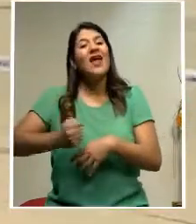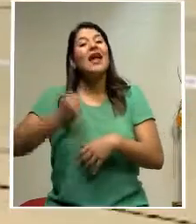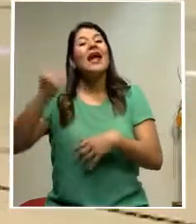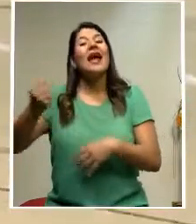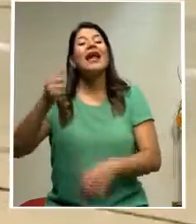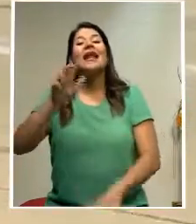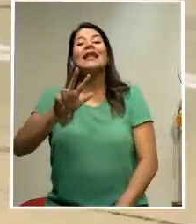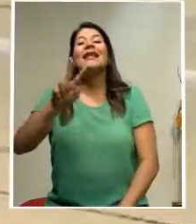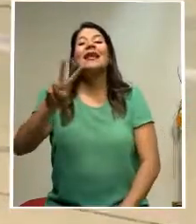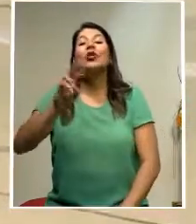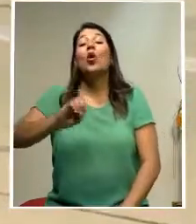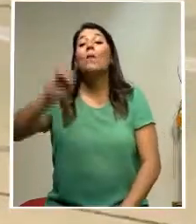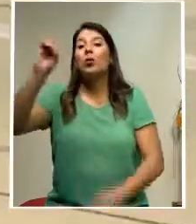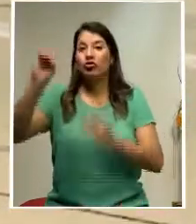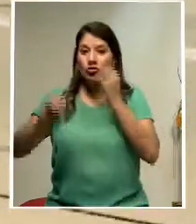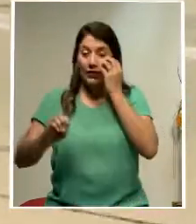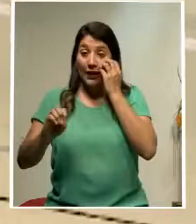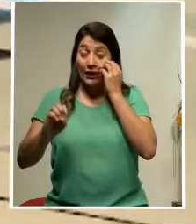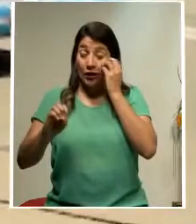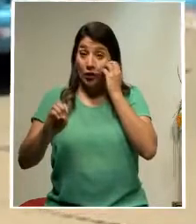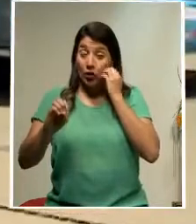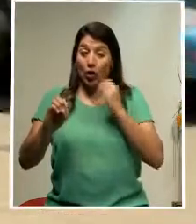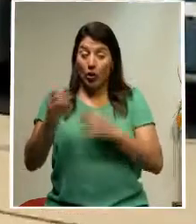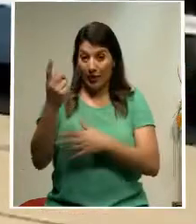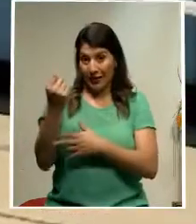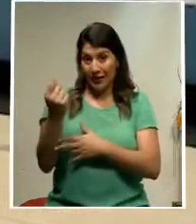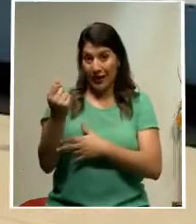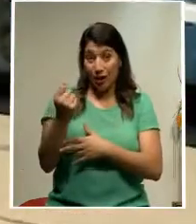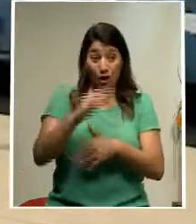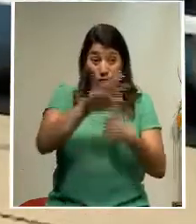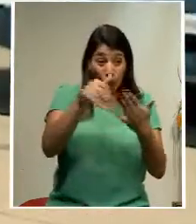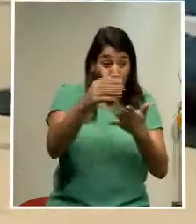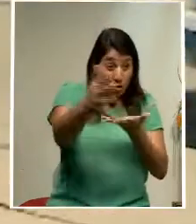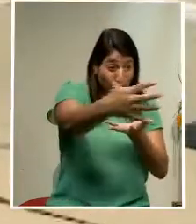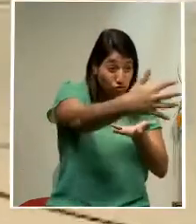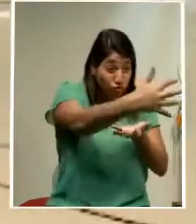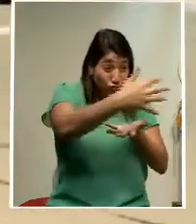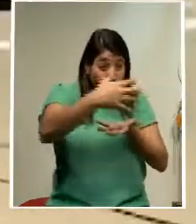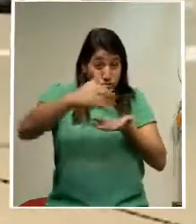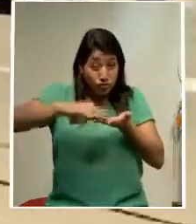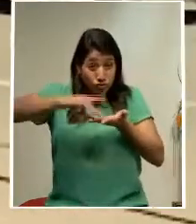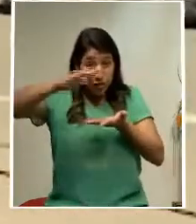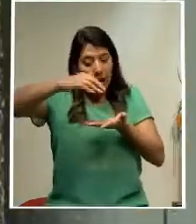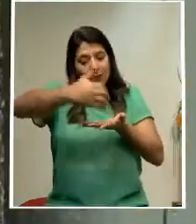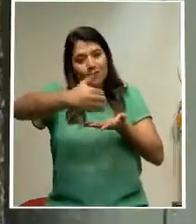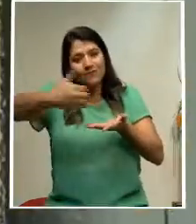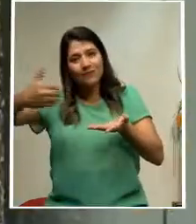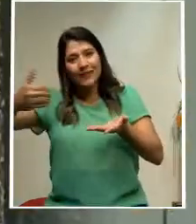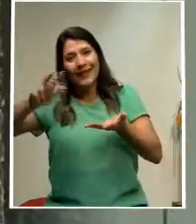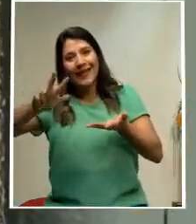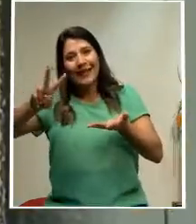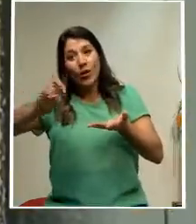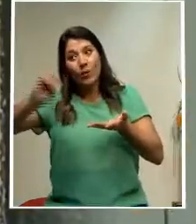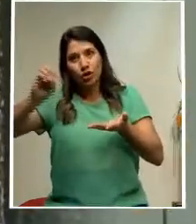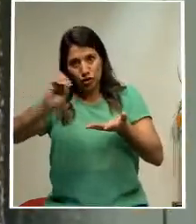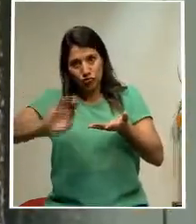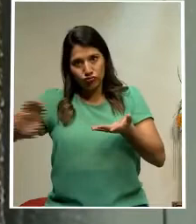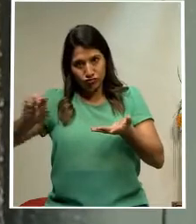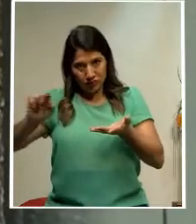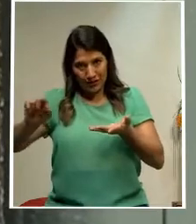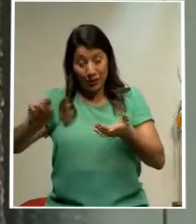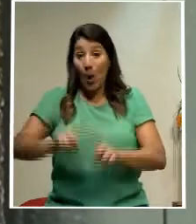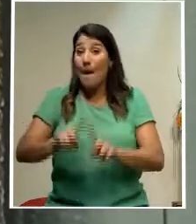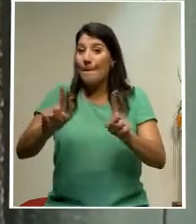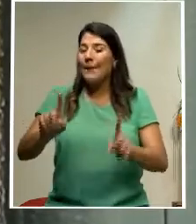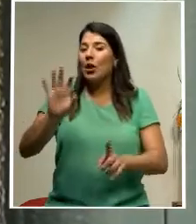32% libre de tributos que se calcularía únicamente sobre el monto de la venta de tiempo de estacionamiento. Sin embargo, el 9 de